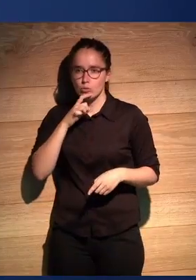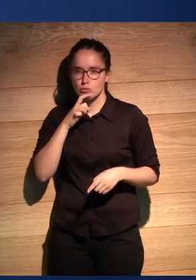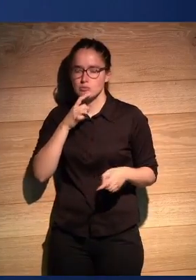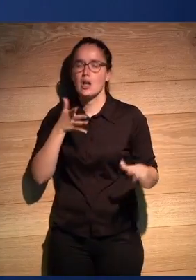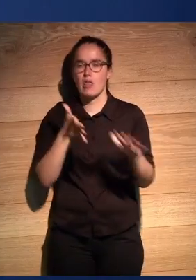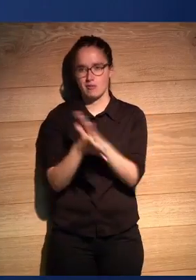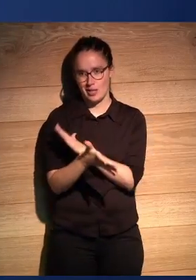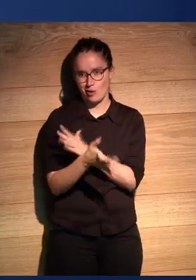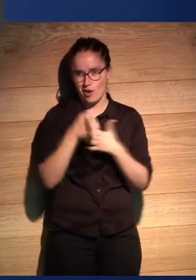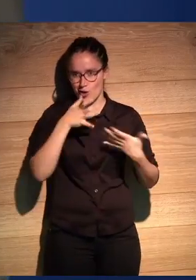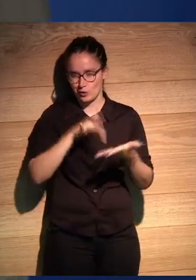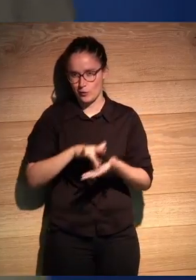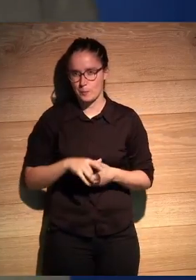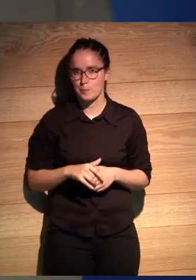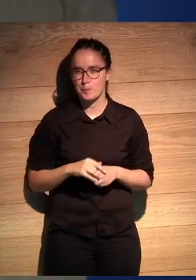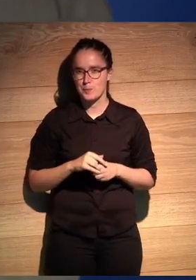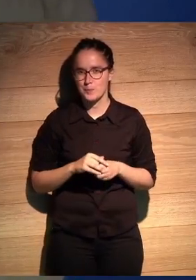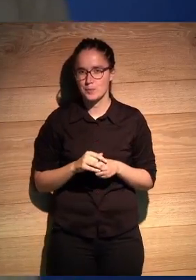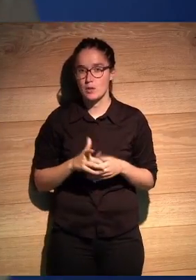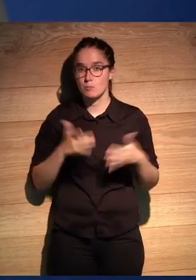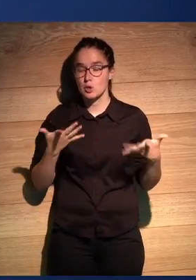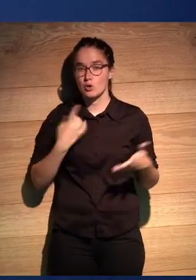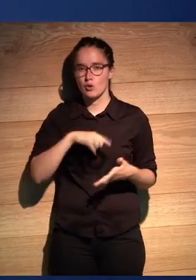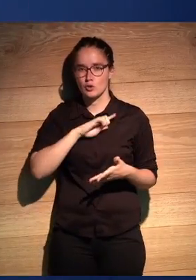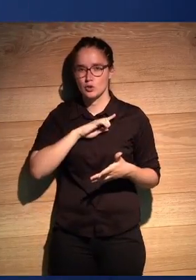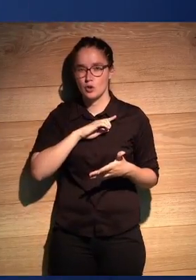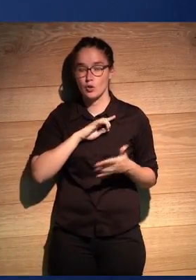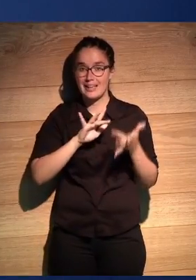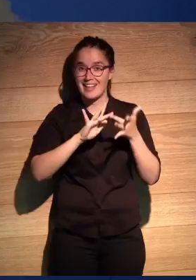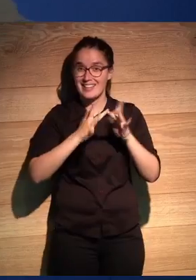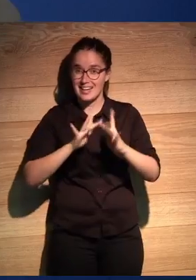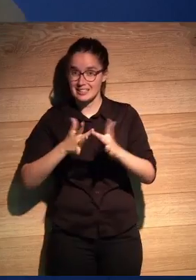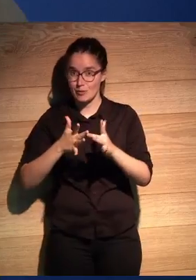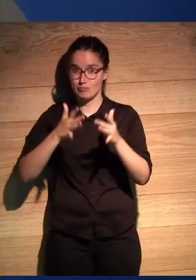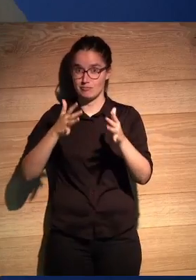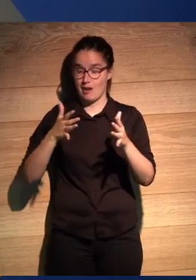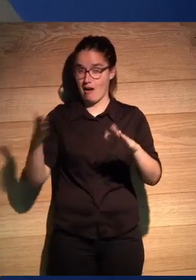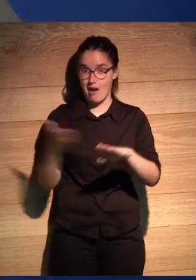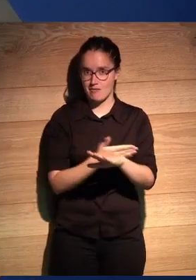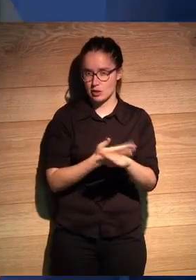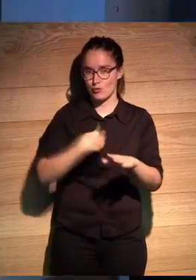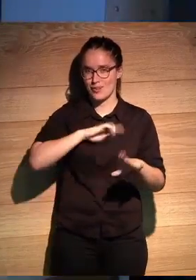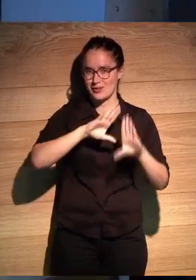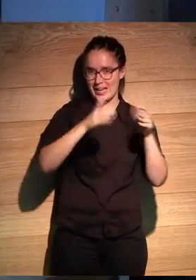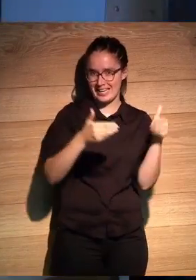a la definición. Bueno, nosotros, antes de llegar a interactivos como equipo de Altair Magazine,